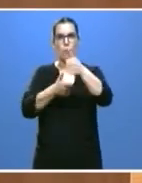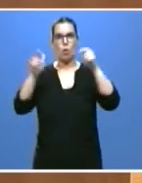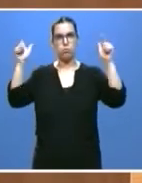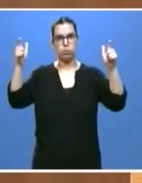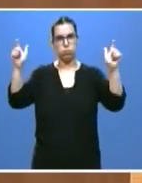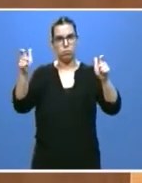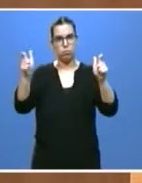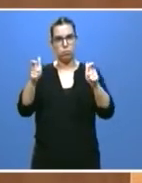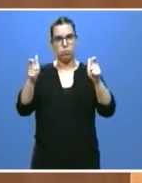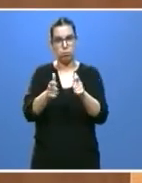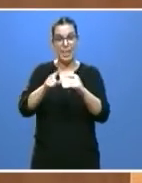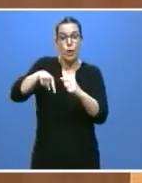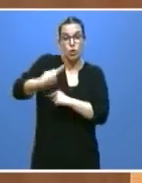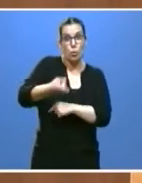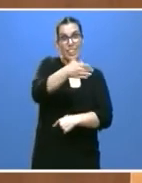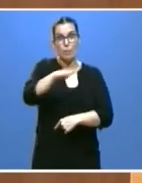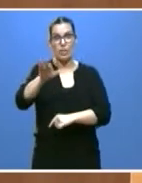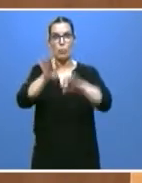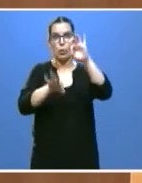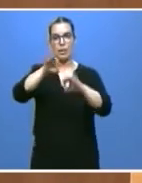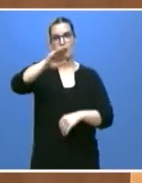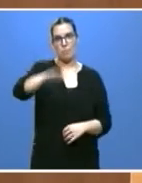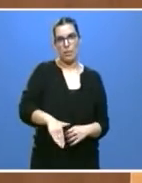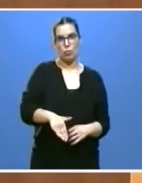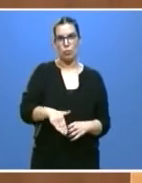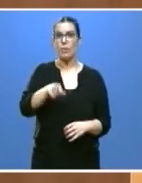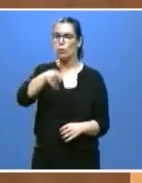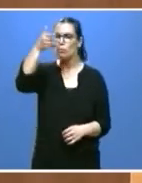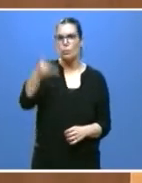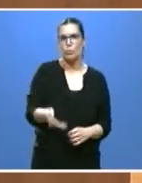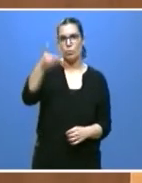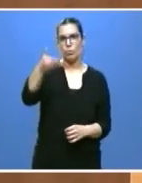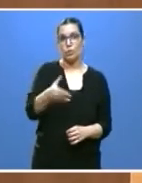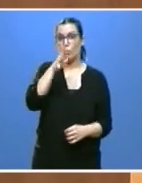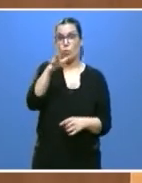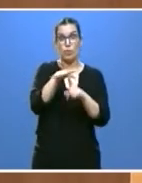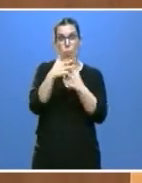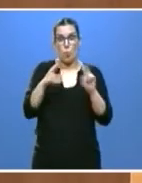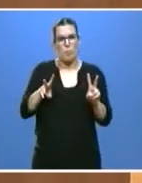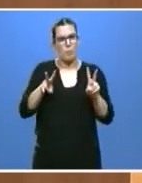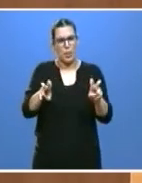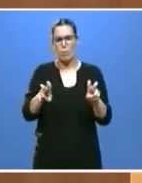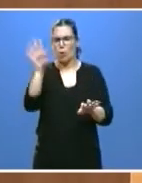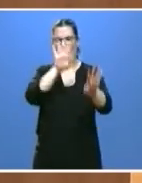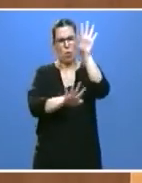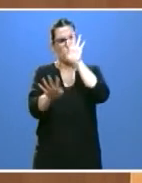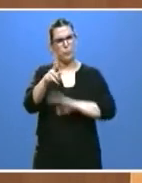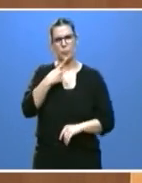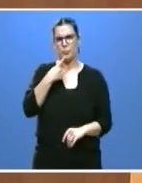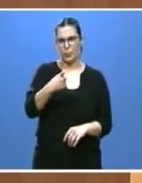una menor tasa de letalidad, algo muy importante, desde una situación inicial muy compleja.